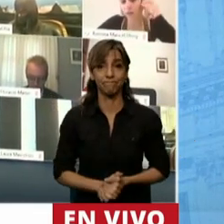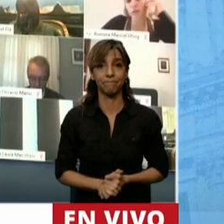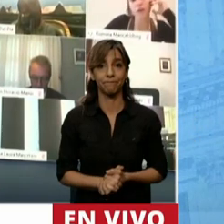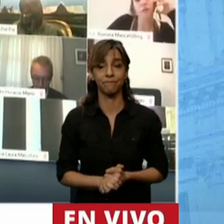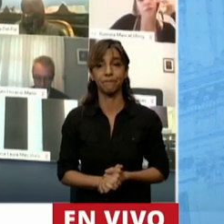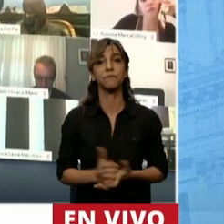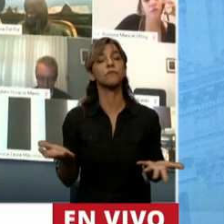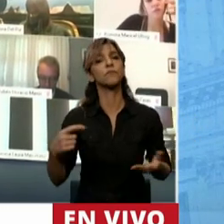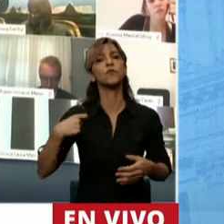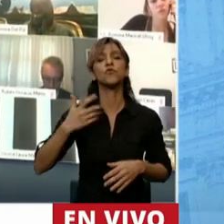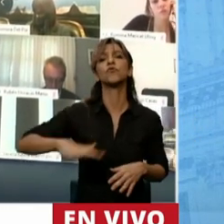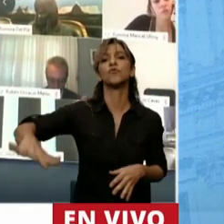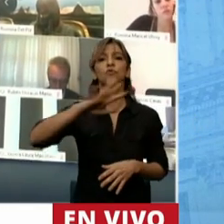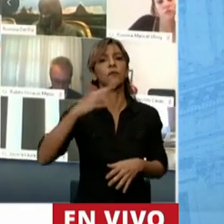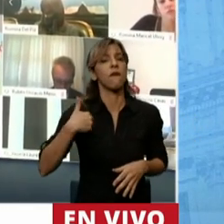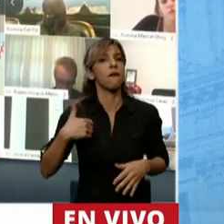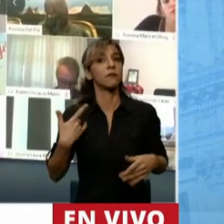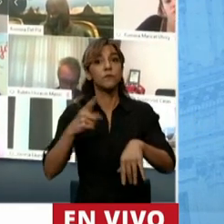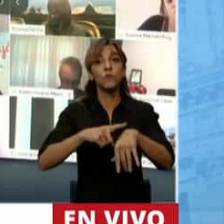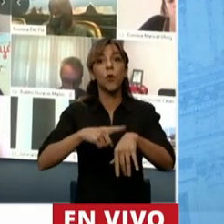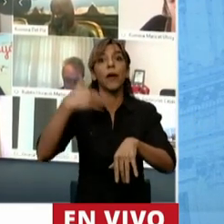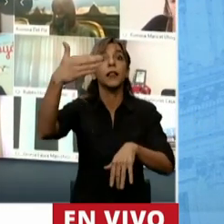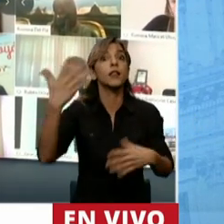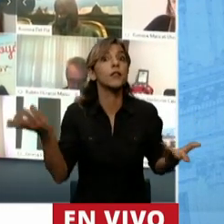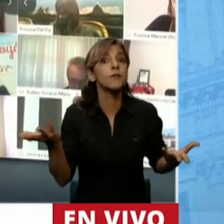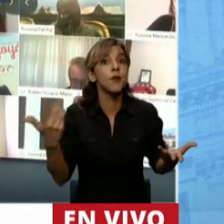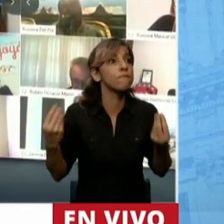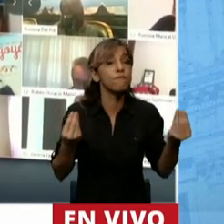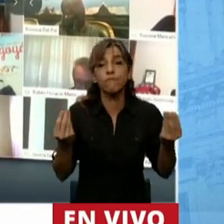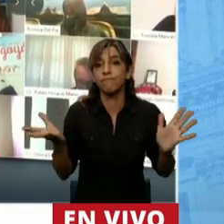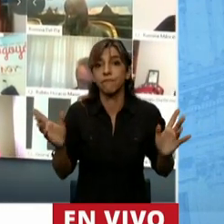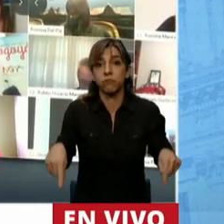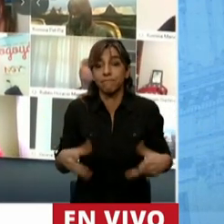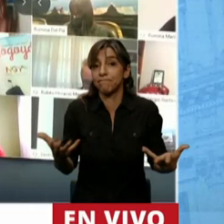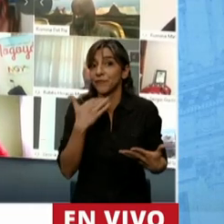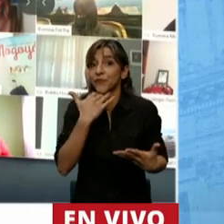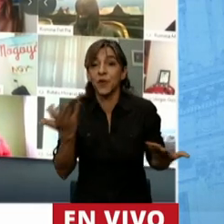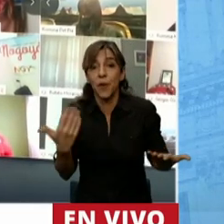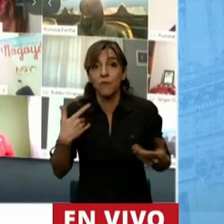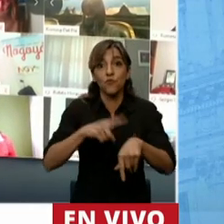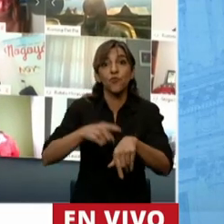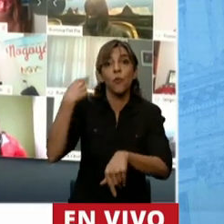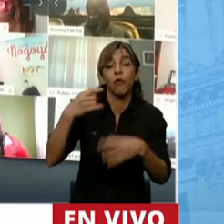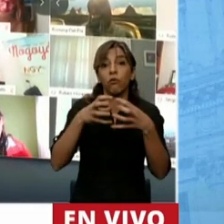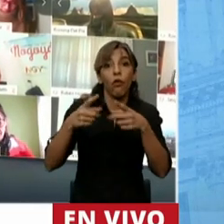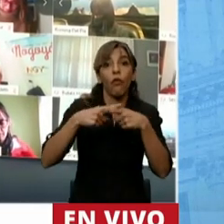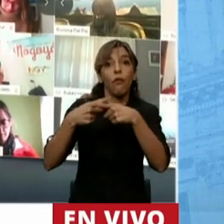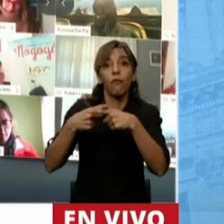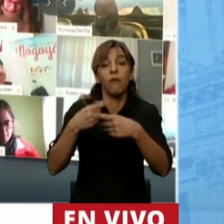¿cómo estará la sociedad argentina en ese momento? permeable a qué discusión a qué debate a qué propuestas